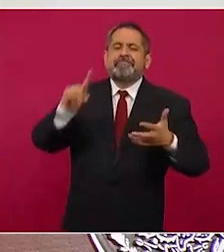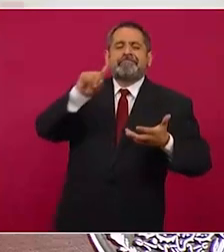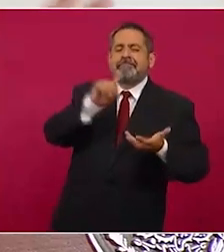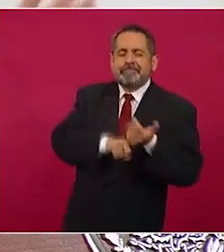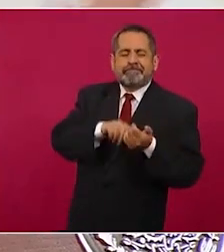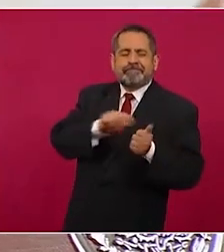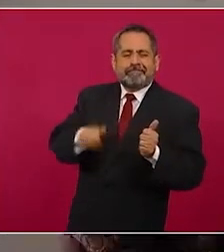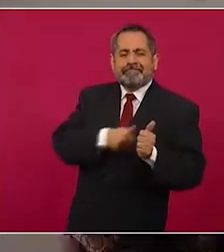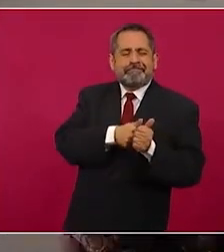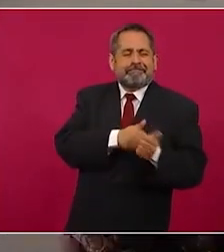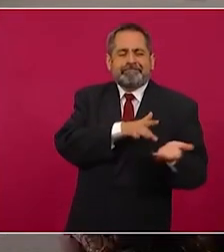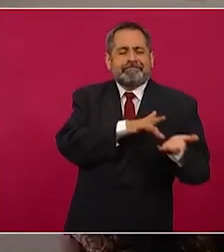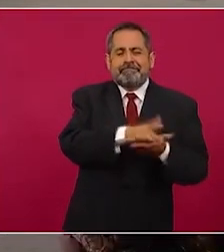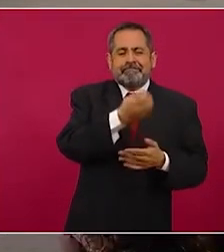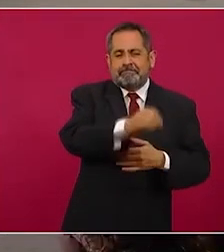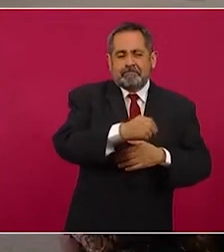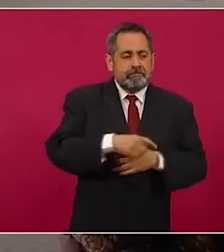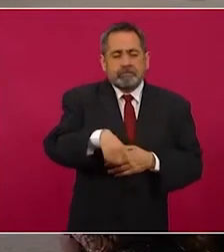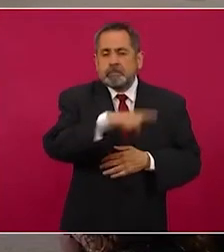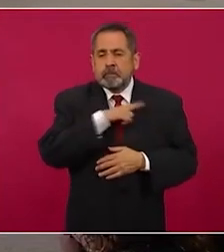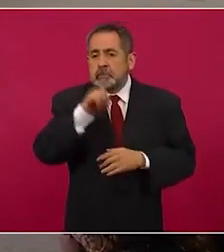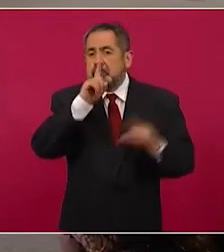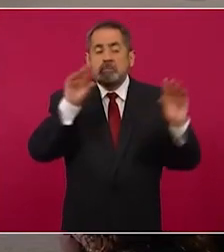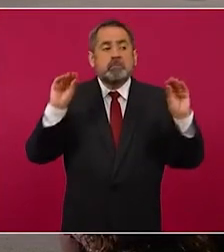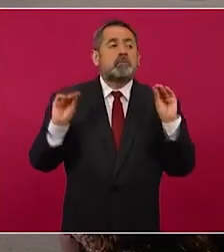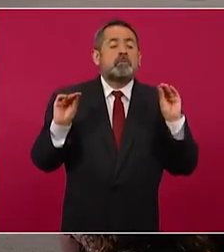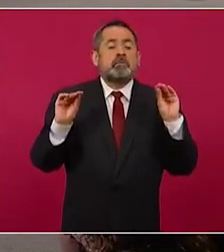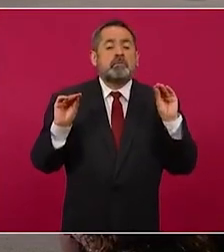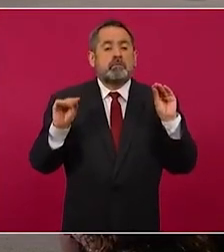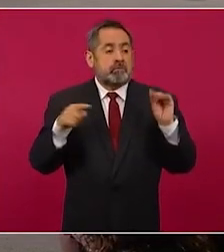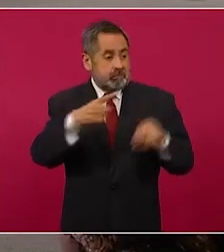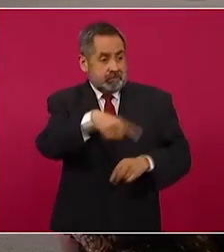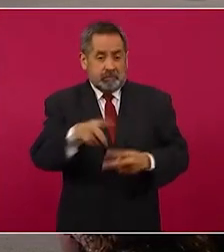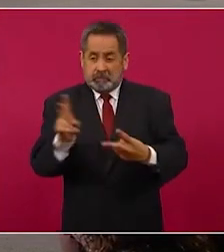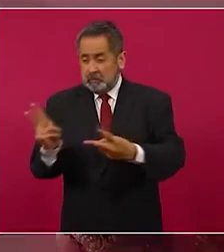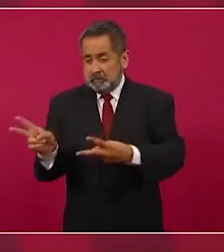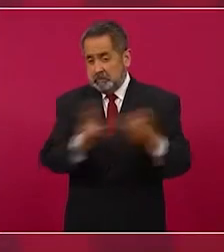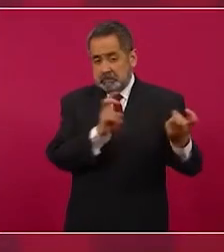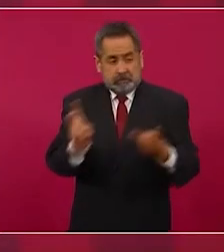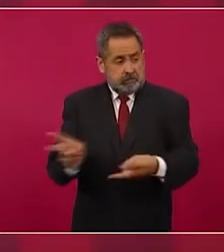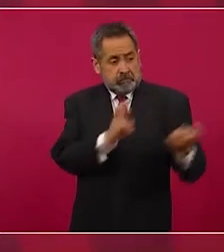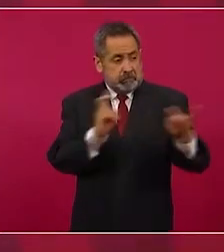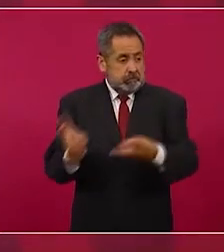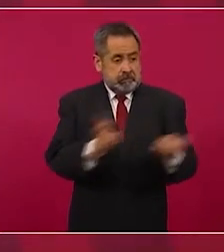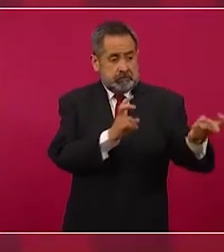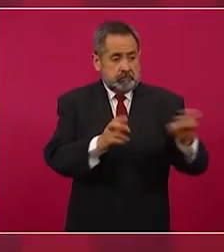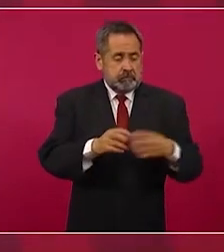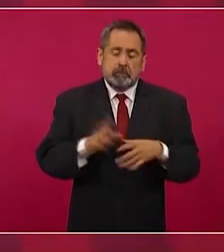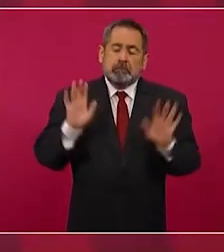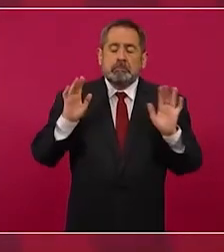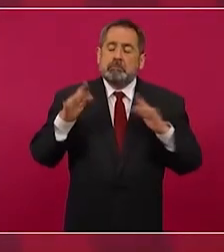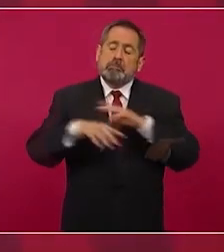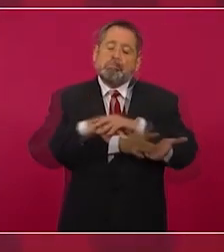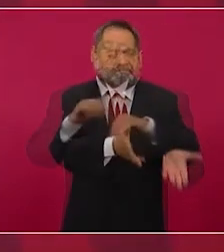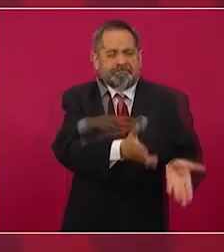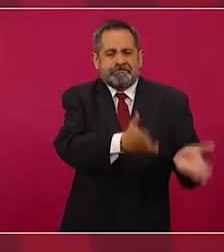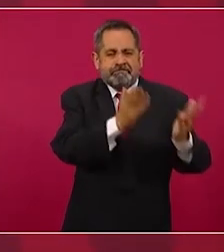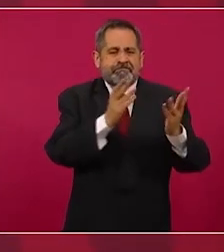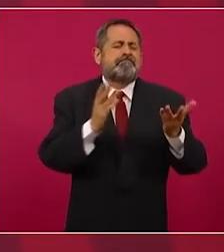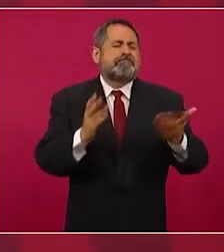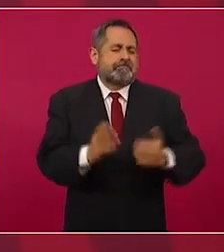¿Cómo no van a tomar partido si se quedaron callados cuando saqueaban al país? Eso es tomar partido.